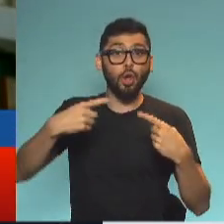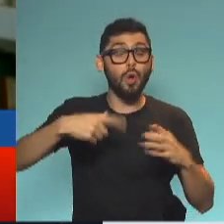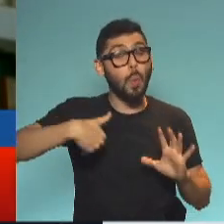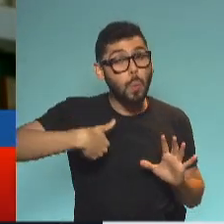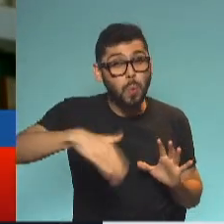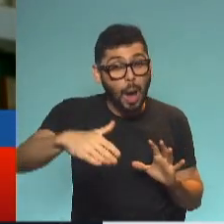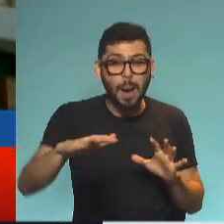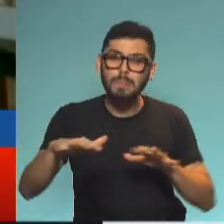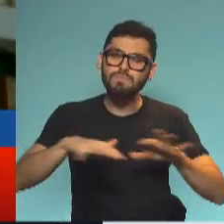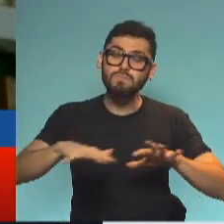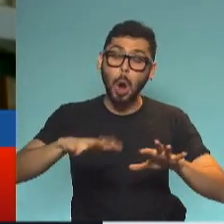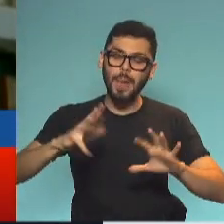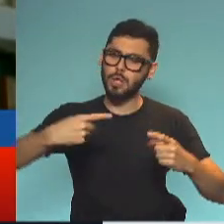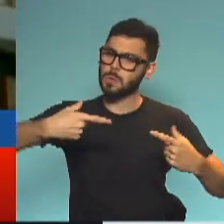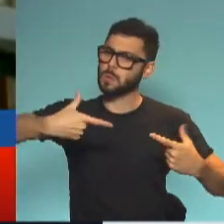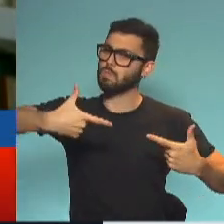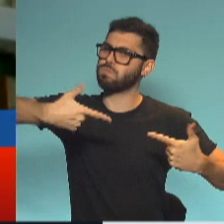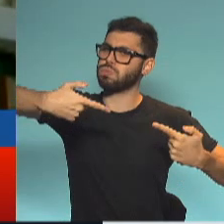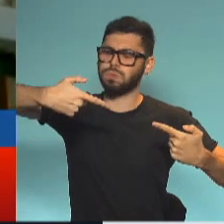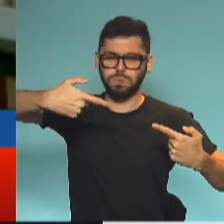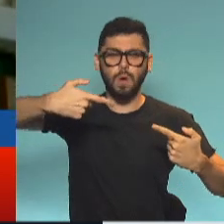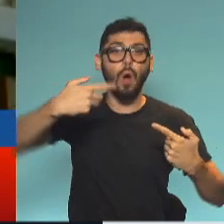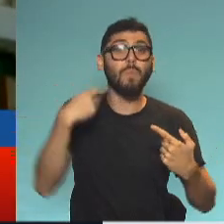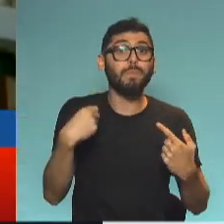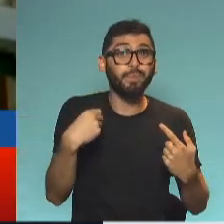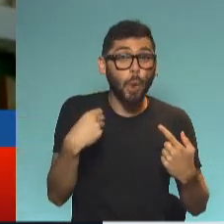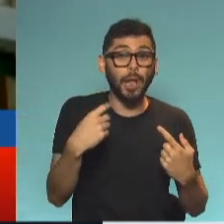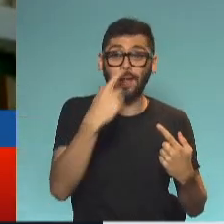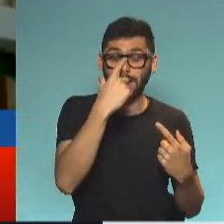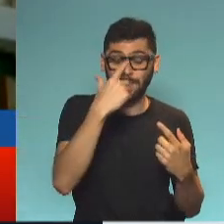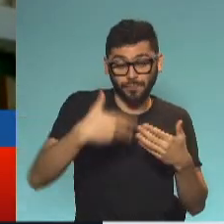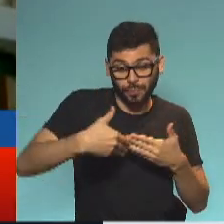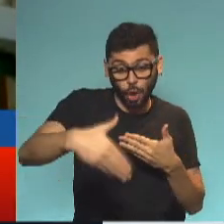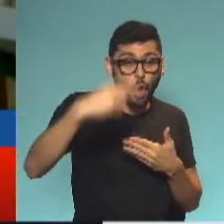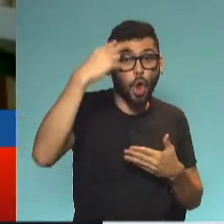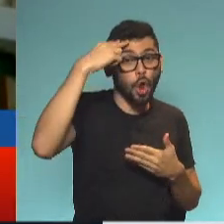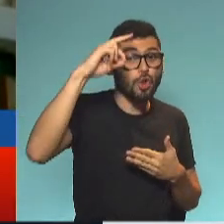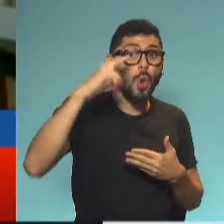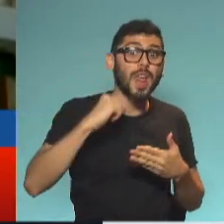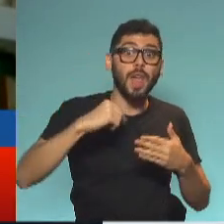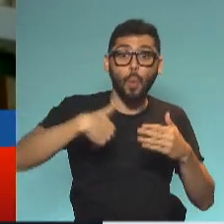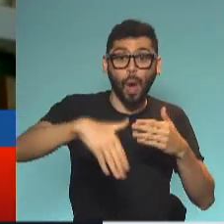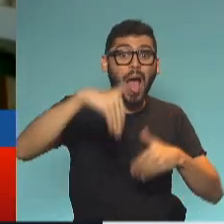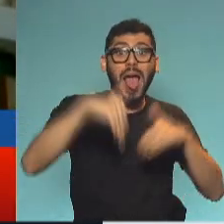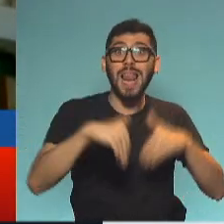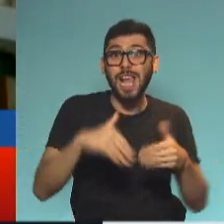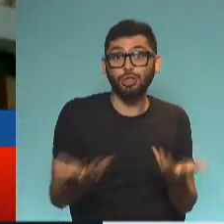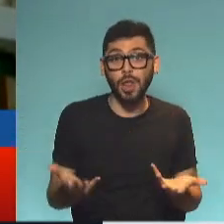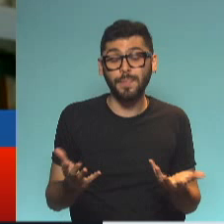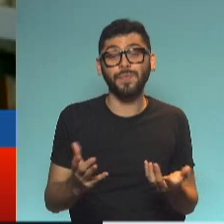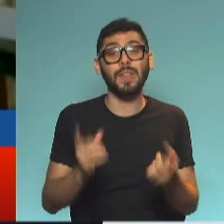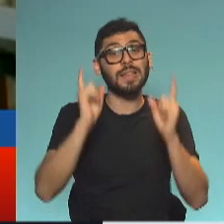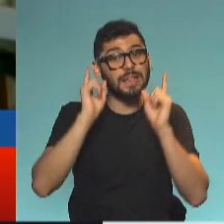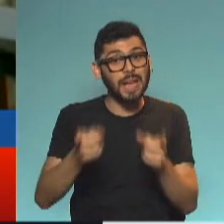muy confrontativos, fundamentalmente teniendo en vista que dentro de 90 días hay elecciones y lo central